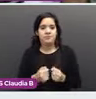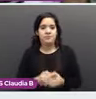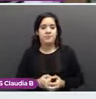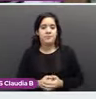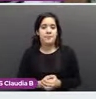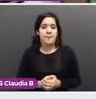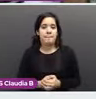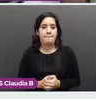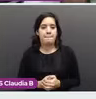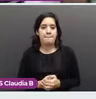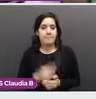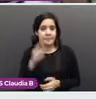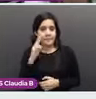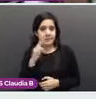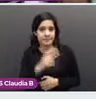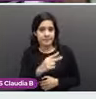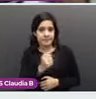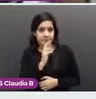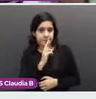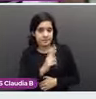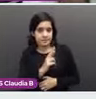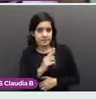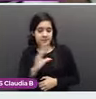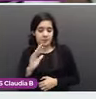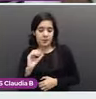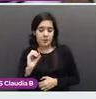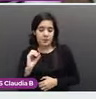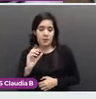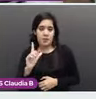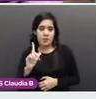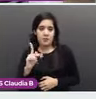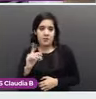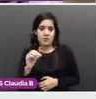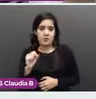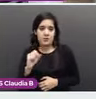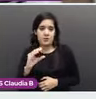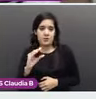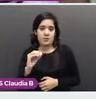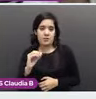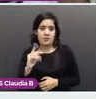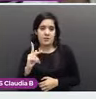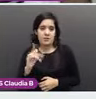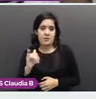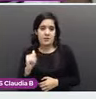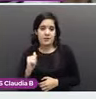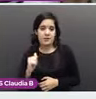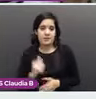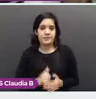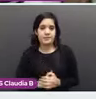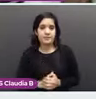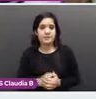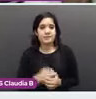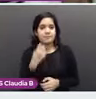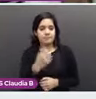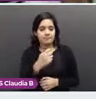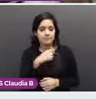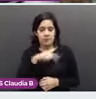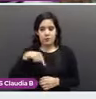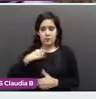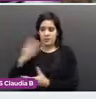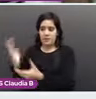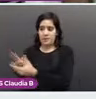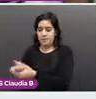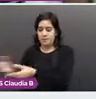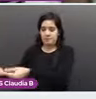Esta es la colposcopía que se toma. Así como encontramos a la paciente. Esta es una revisión de un expediente. Encontramos a la